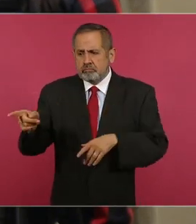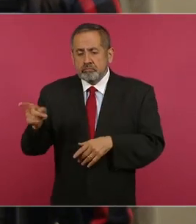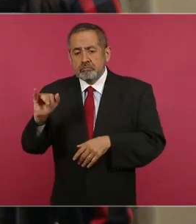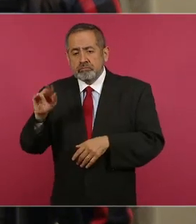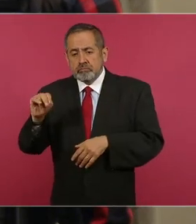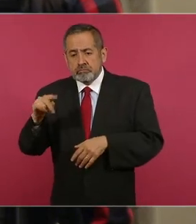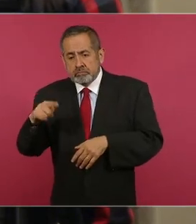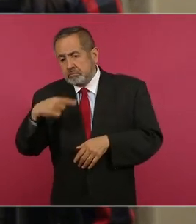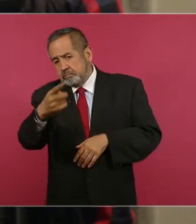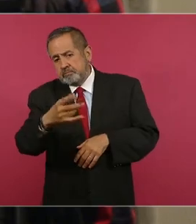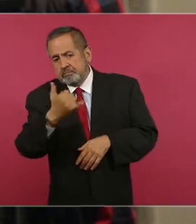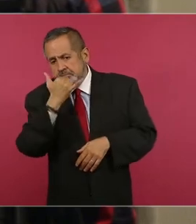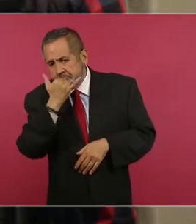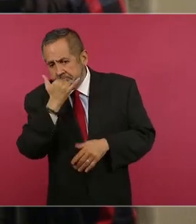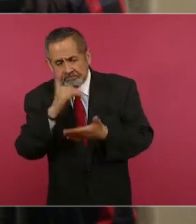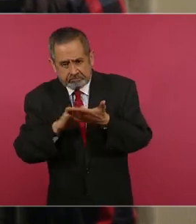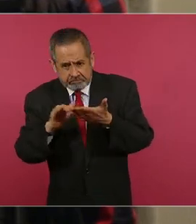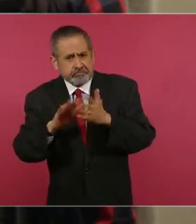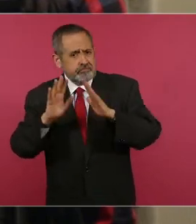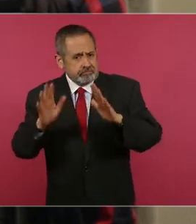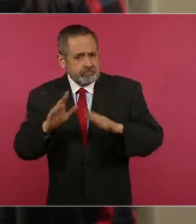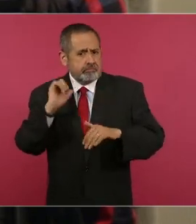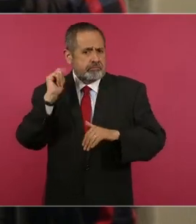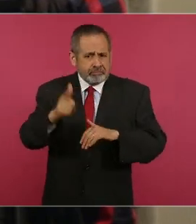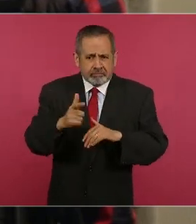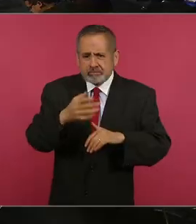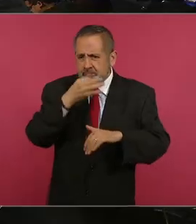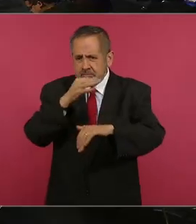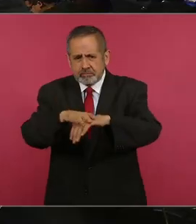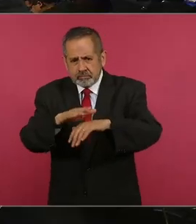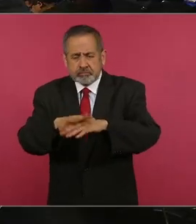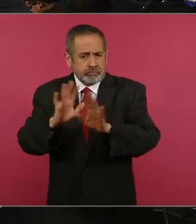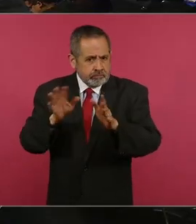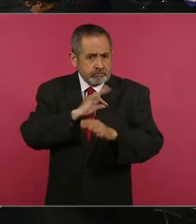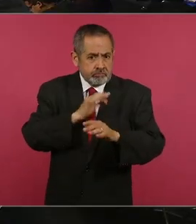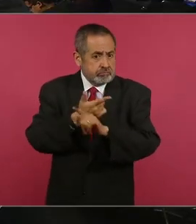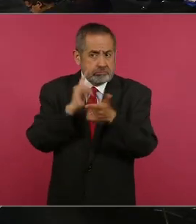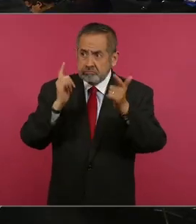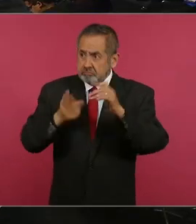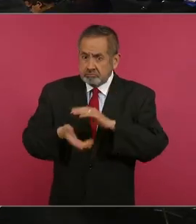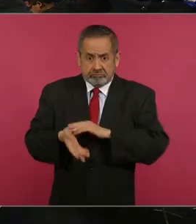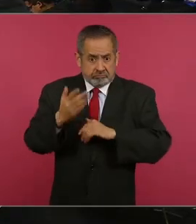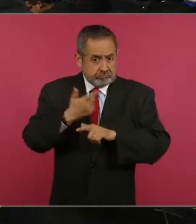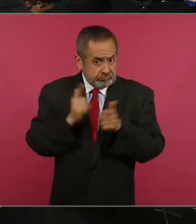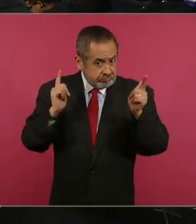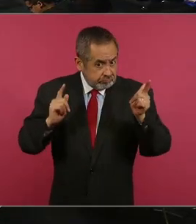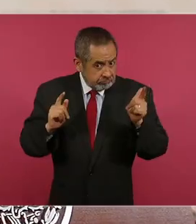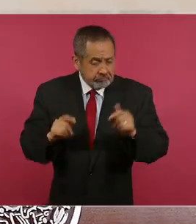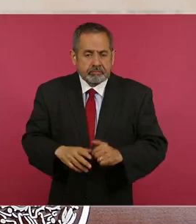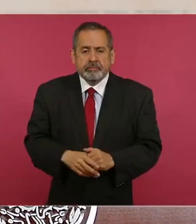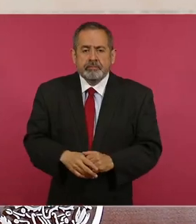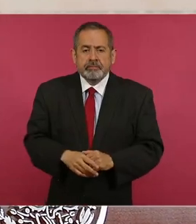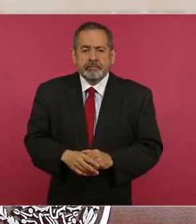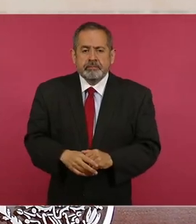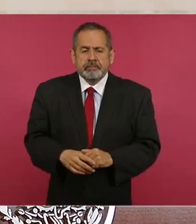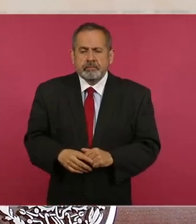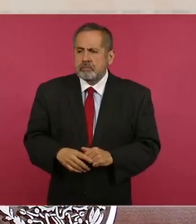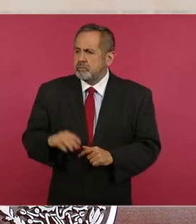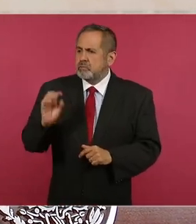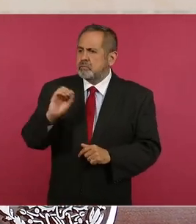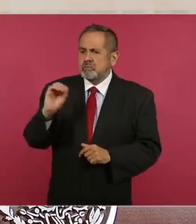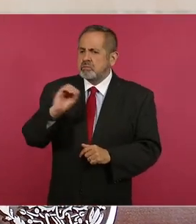sanciones de censura, o si le han notificado alguna situación. No tenemos ninguna